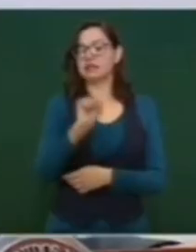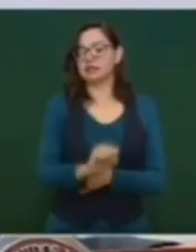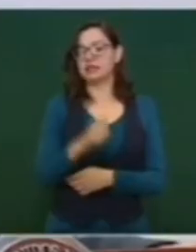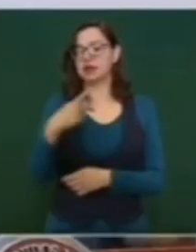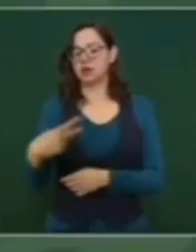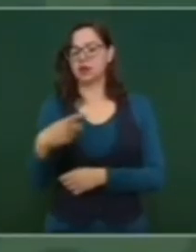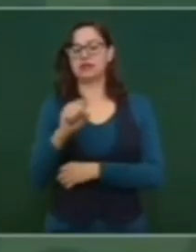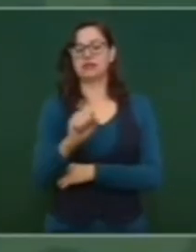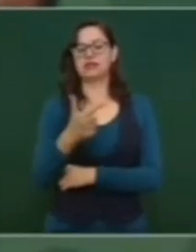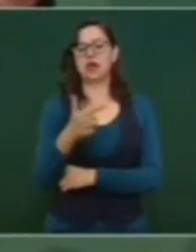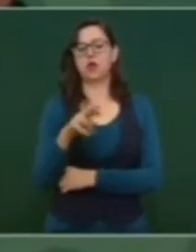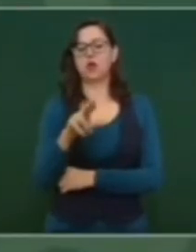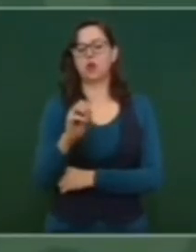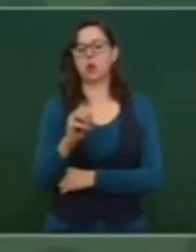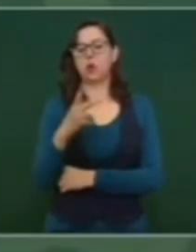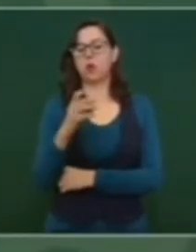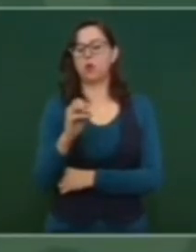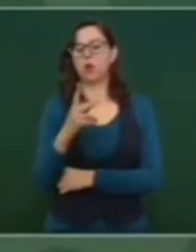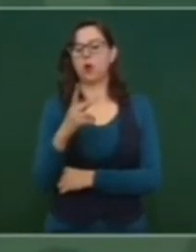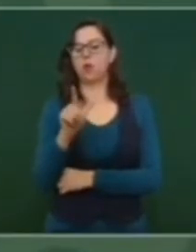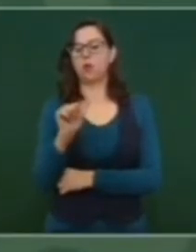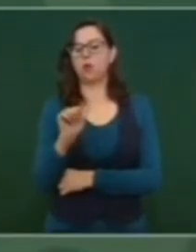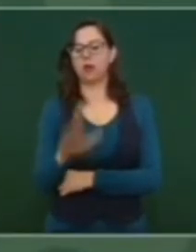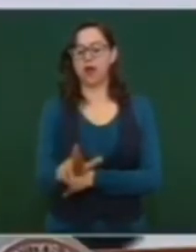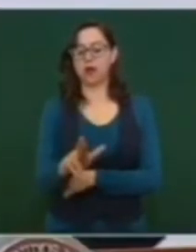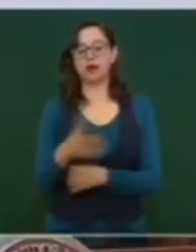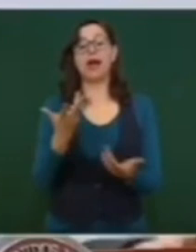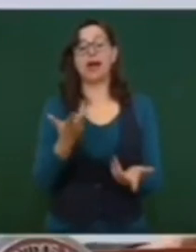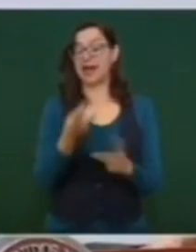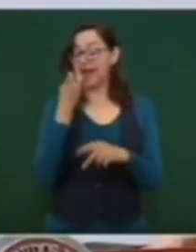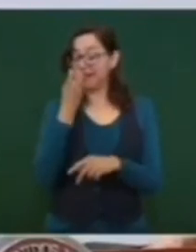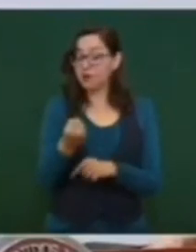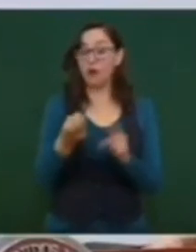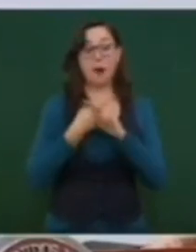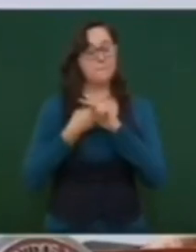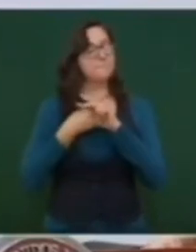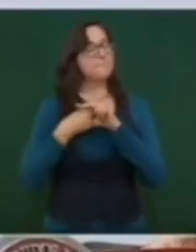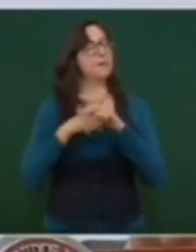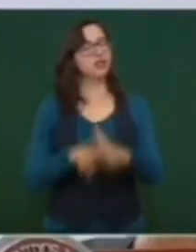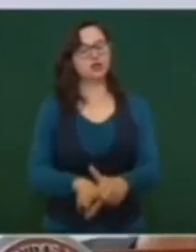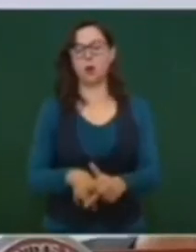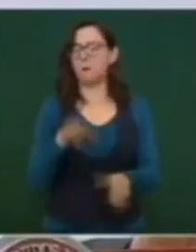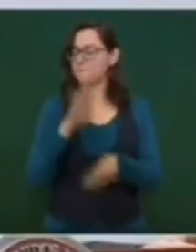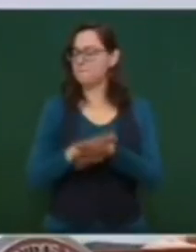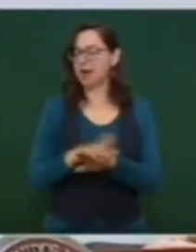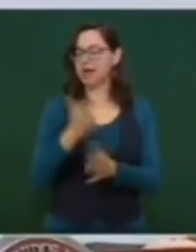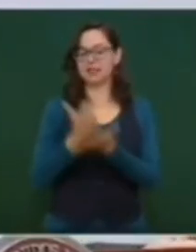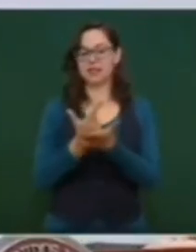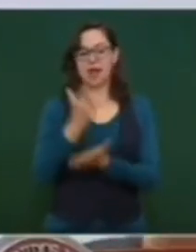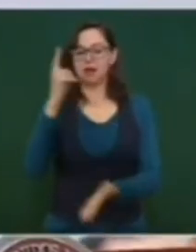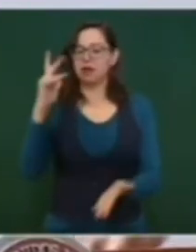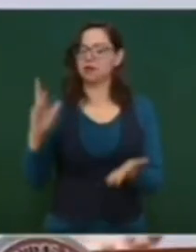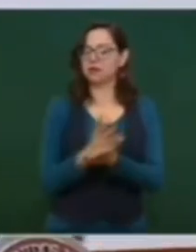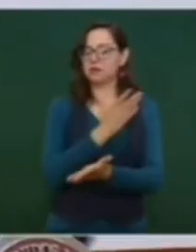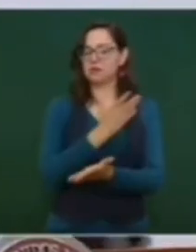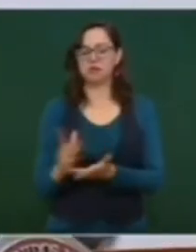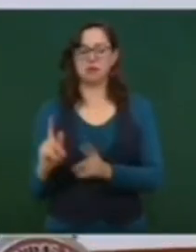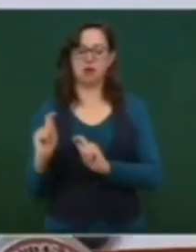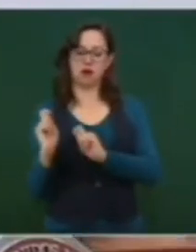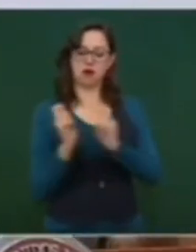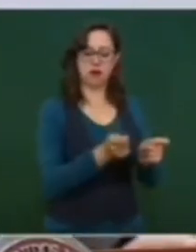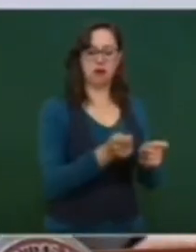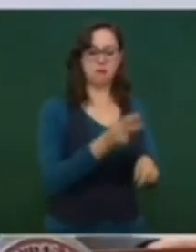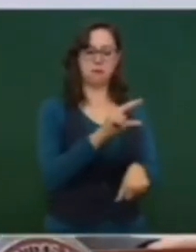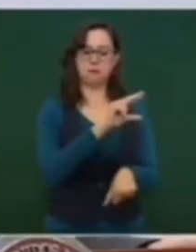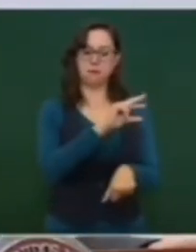...en donde se separó el financiamiento de la provisión de servicios, lo mismo con la intención de acelerar